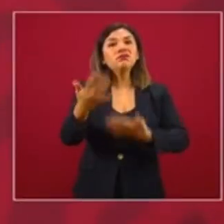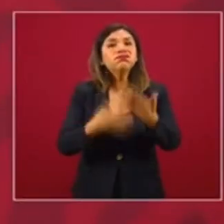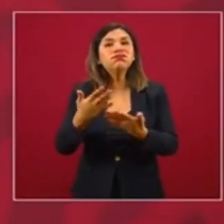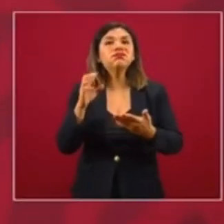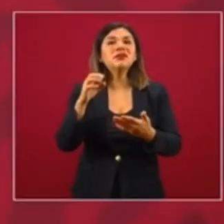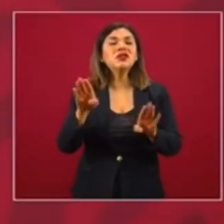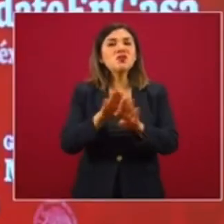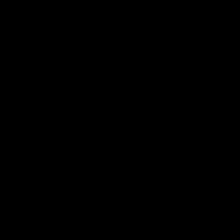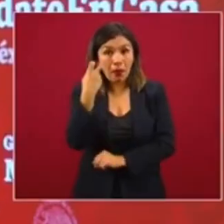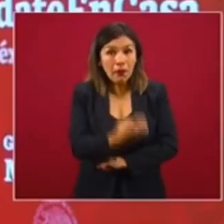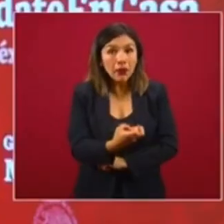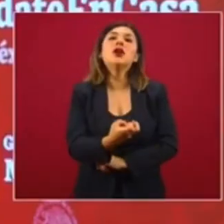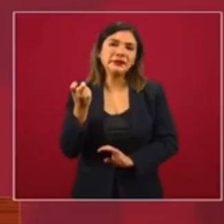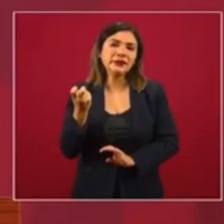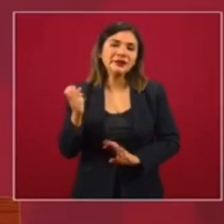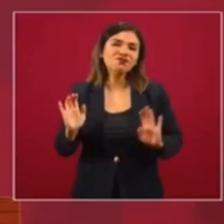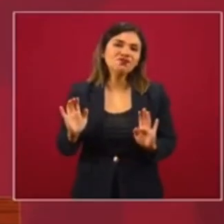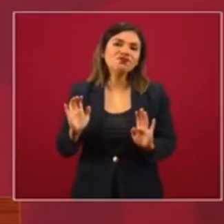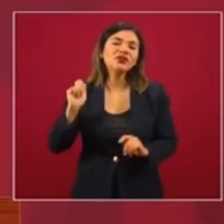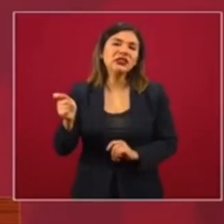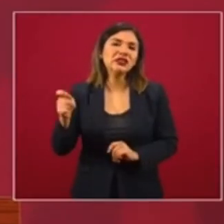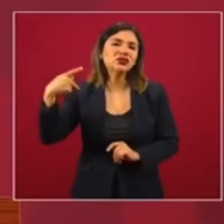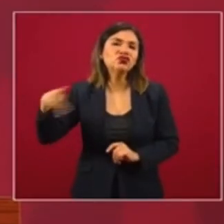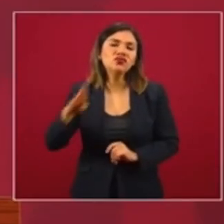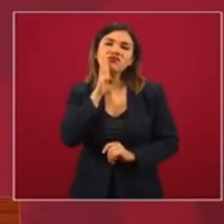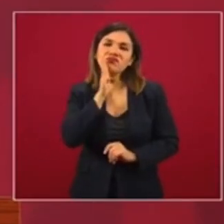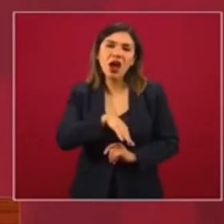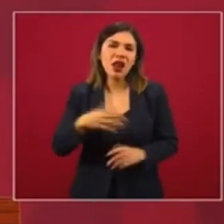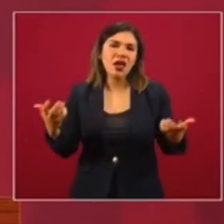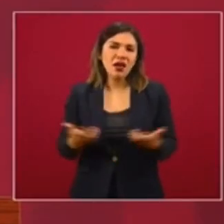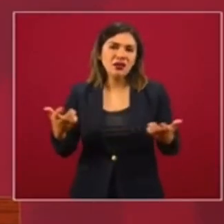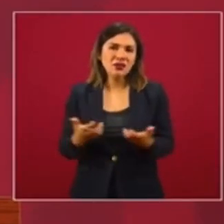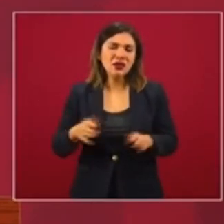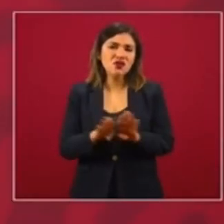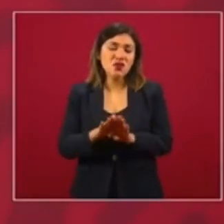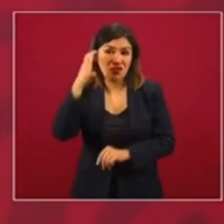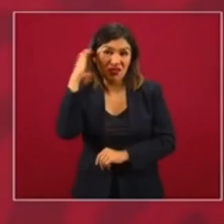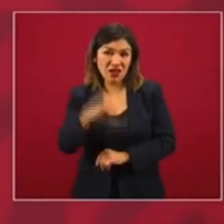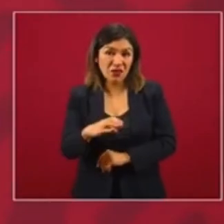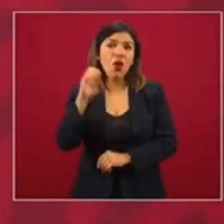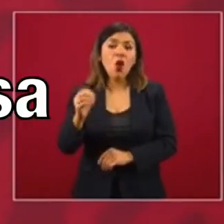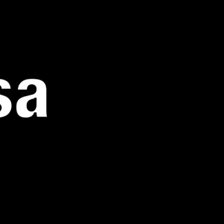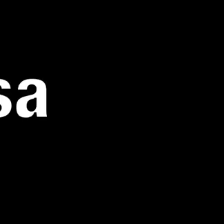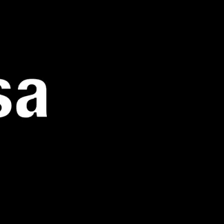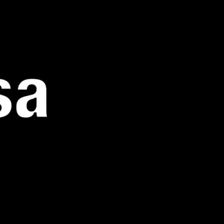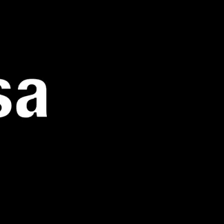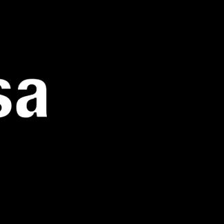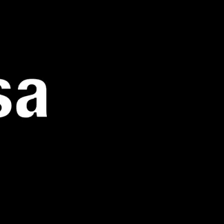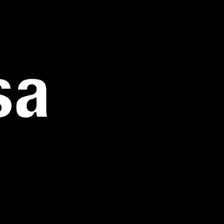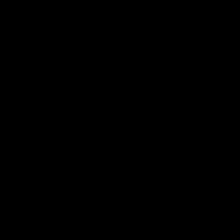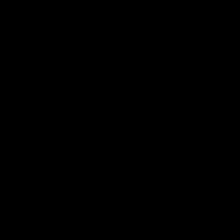una ilegalidad, pues sí comete, si no un delito, pues un acto de imprudencia. ¡Gracias! Gracias.